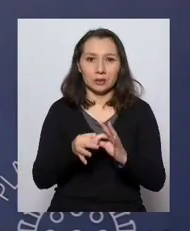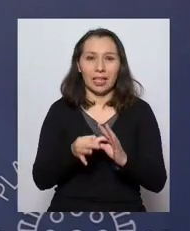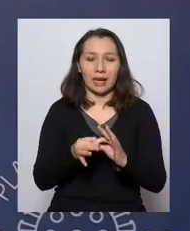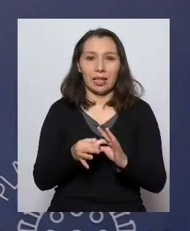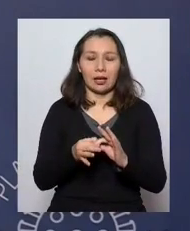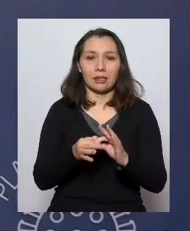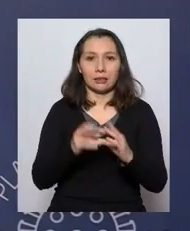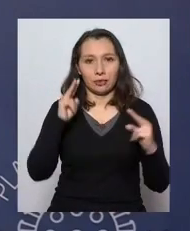hasta mañana saludo de pacientes de los